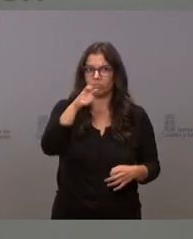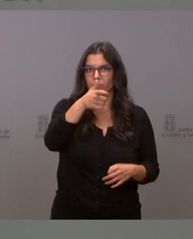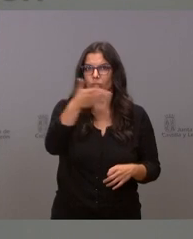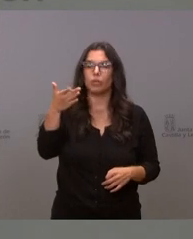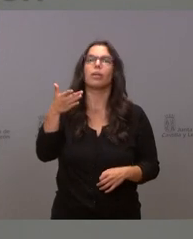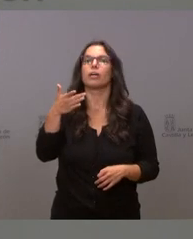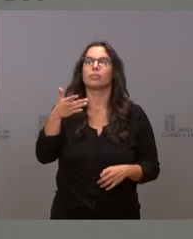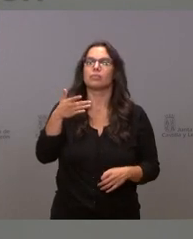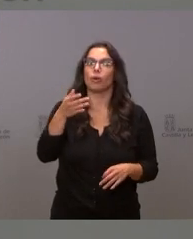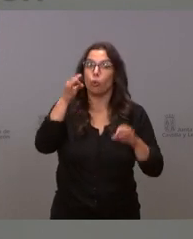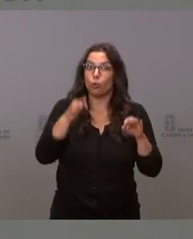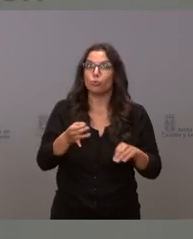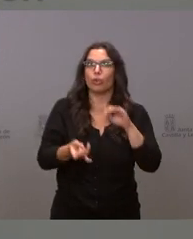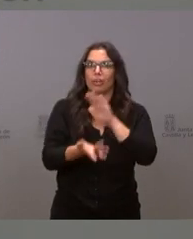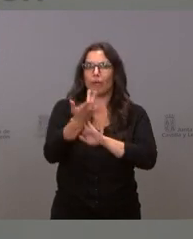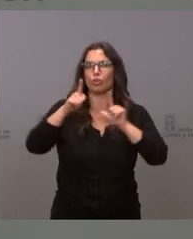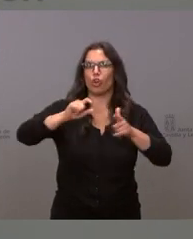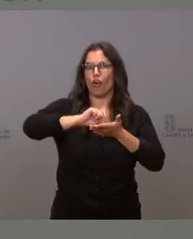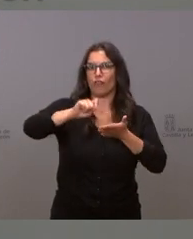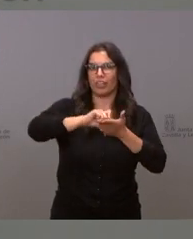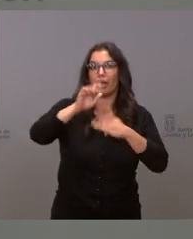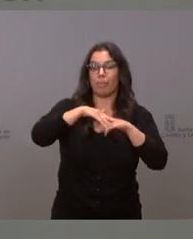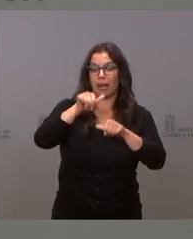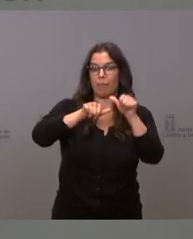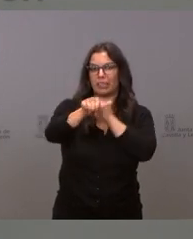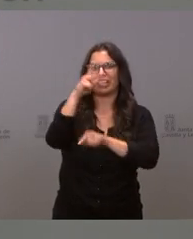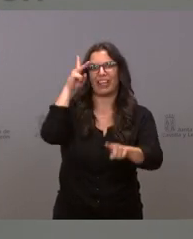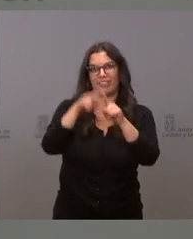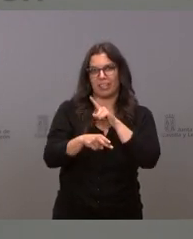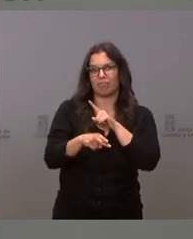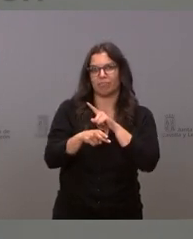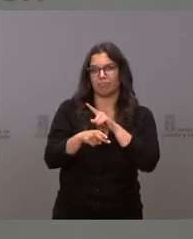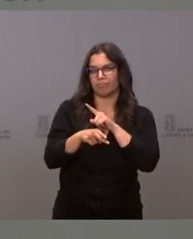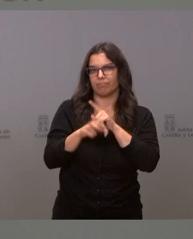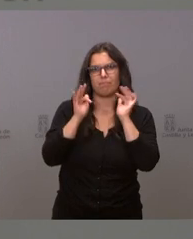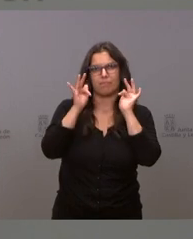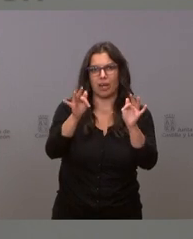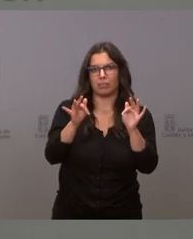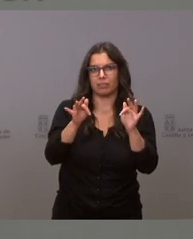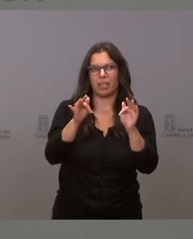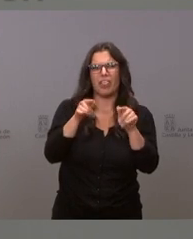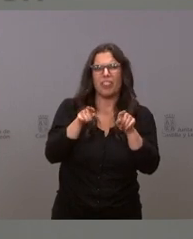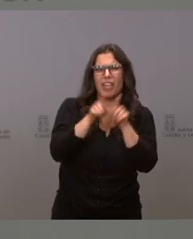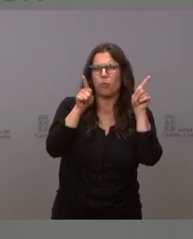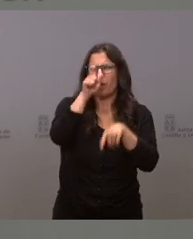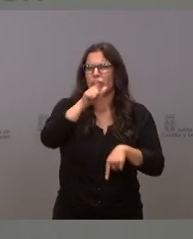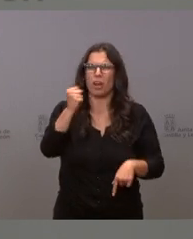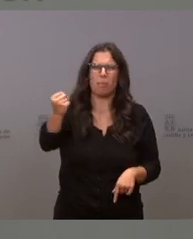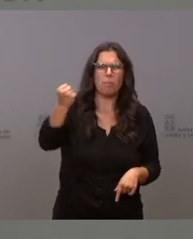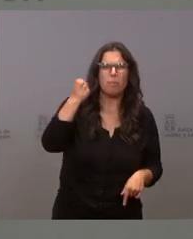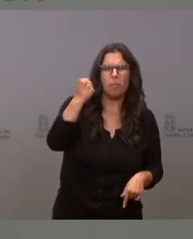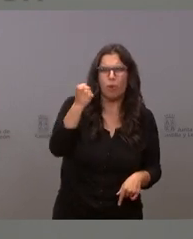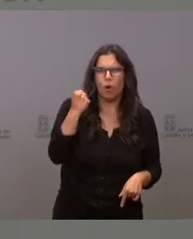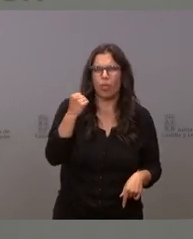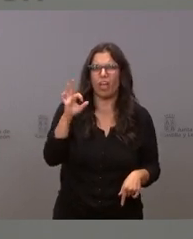agencia para evitar que esto suceda que esto suceda en nuestra comunidad y que nadie por muy poderoso que sea por